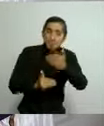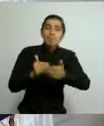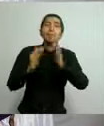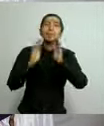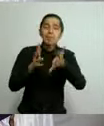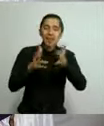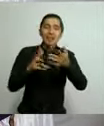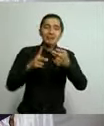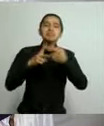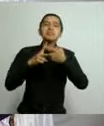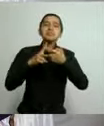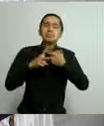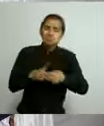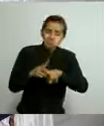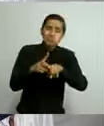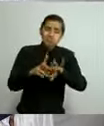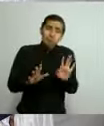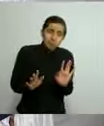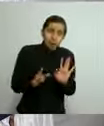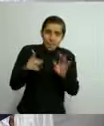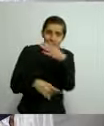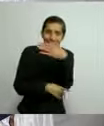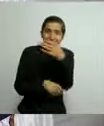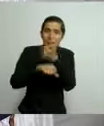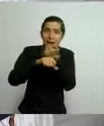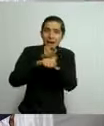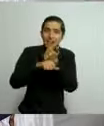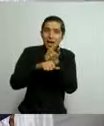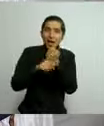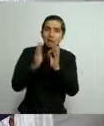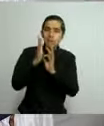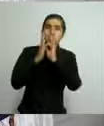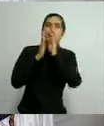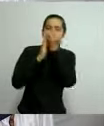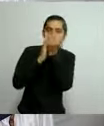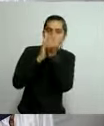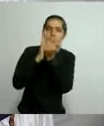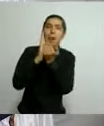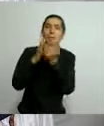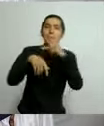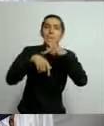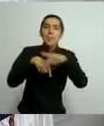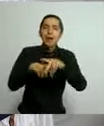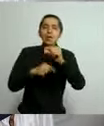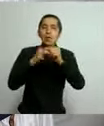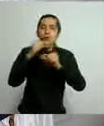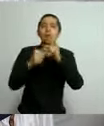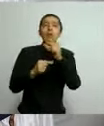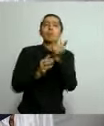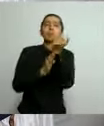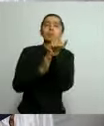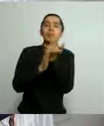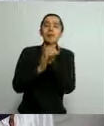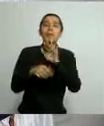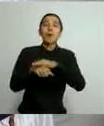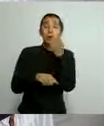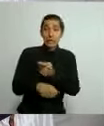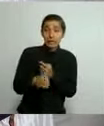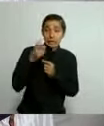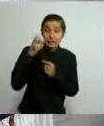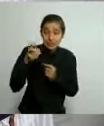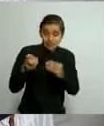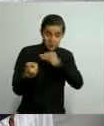o para indicar y visualizar el nivel de riesgo. Por eso, porque el municipio